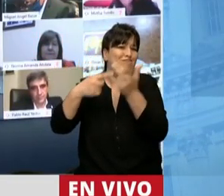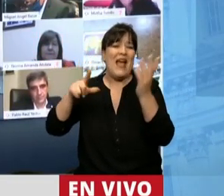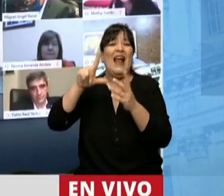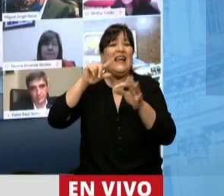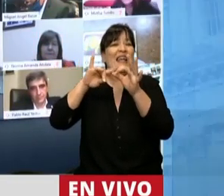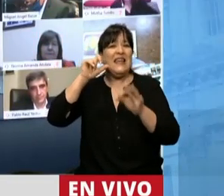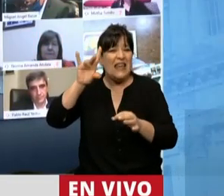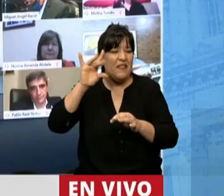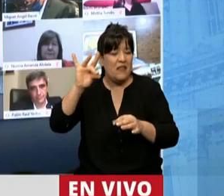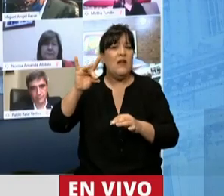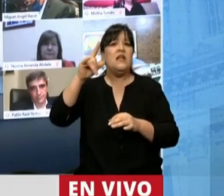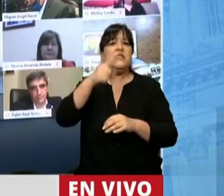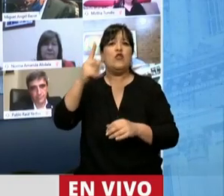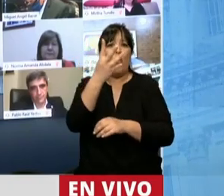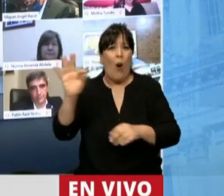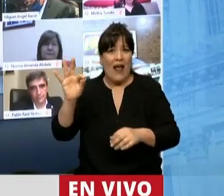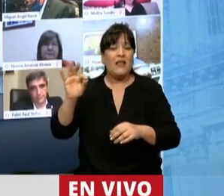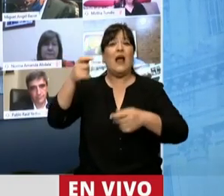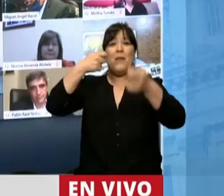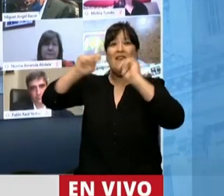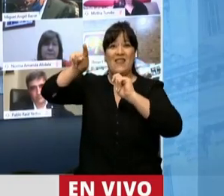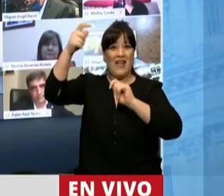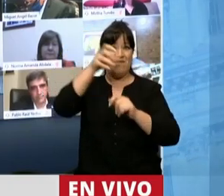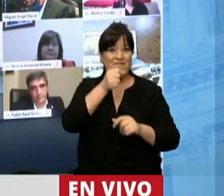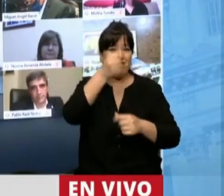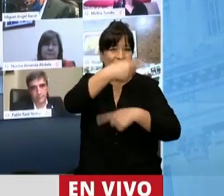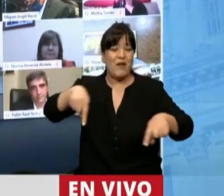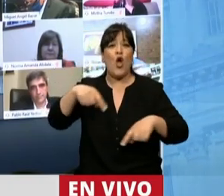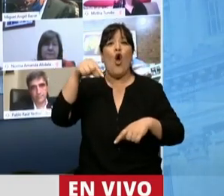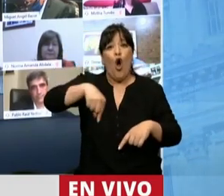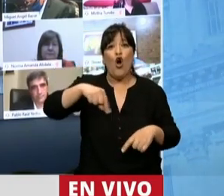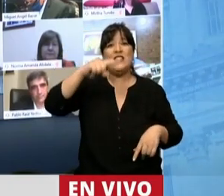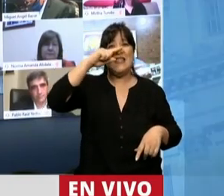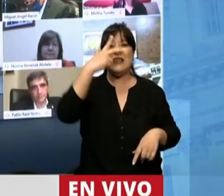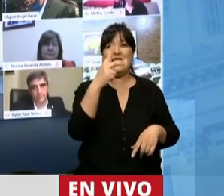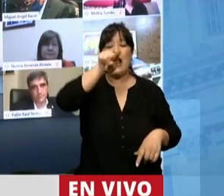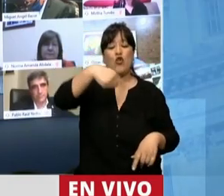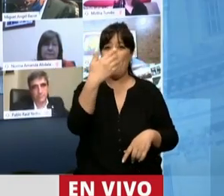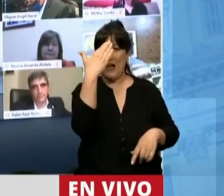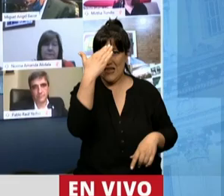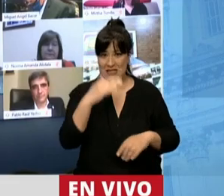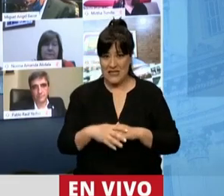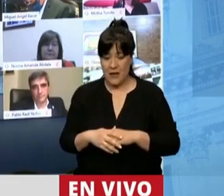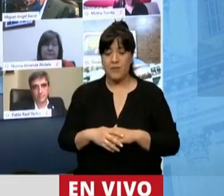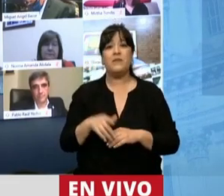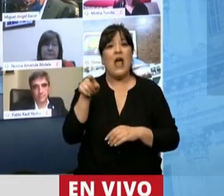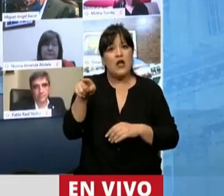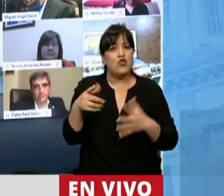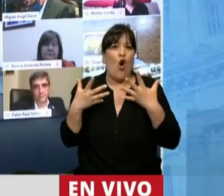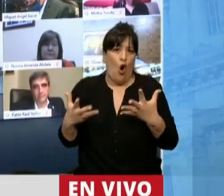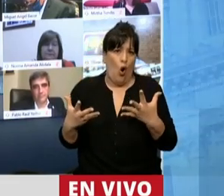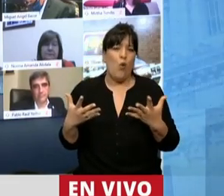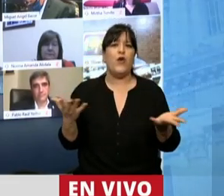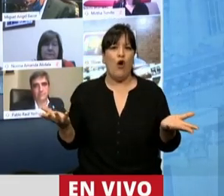y el dólar de exportación de cítricos, saqué la cuenta de la cotización de hoy, 73,15. Esto, esto obviamente, los